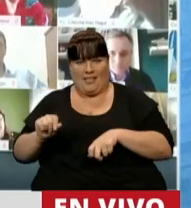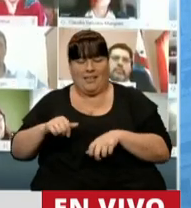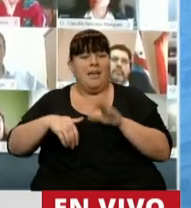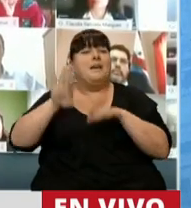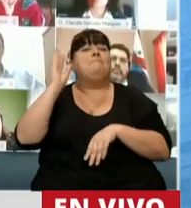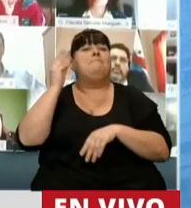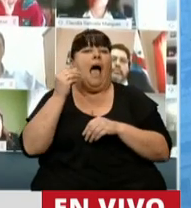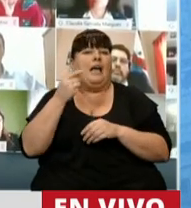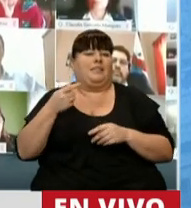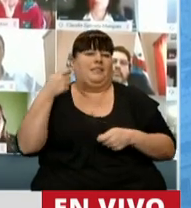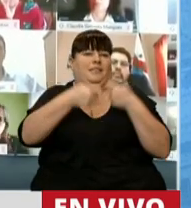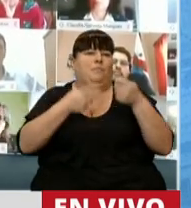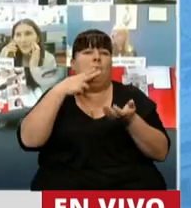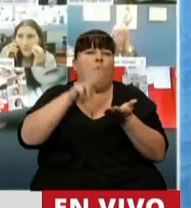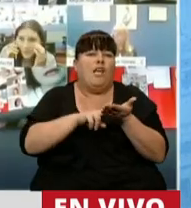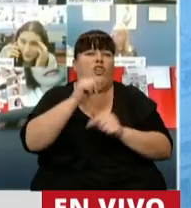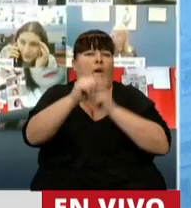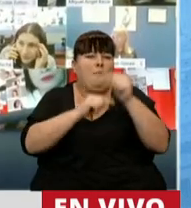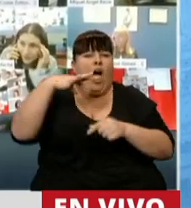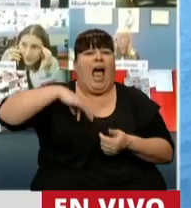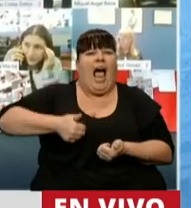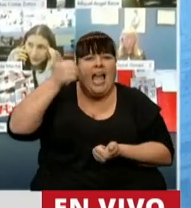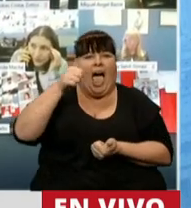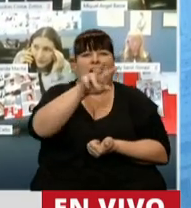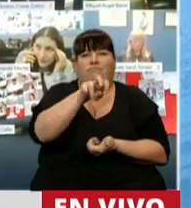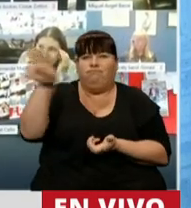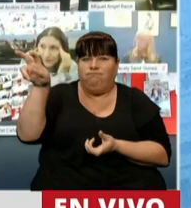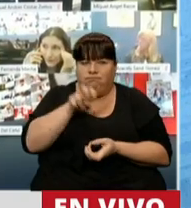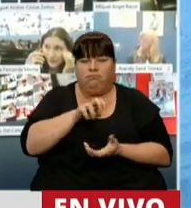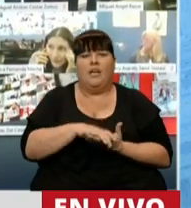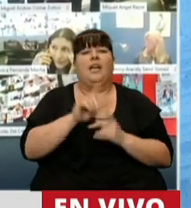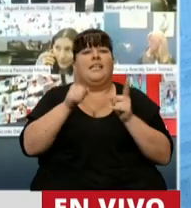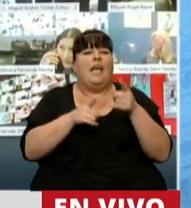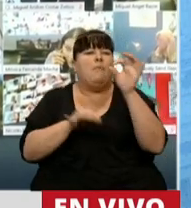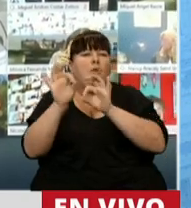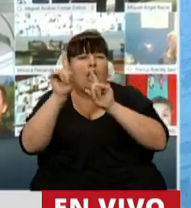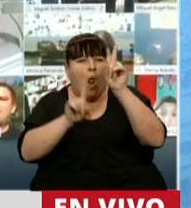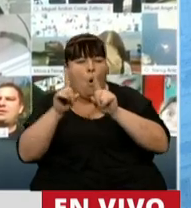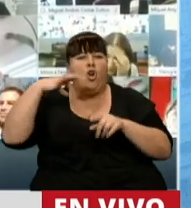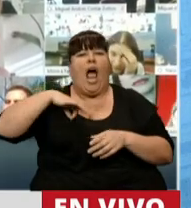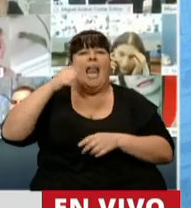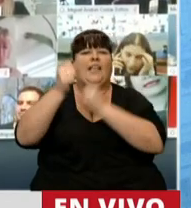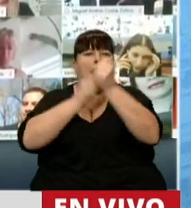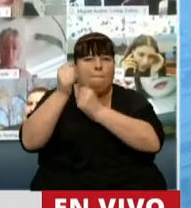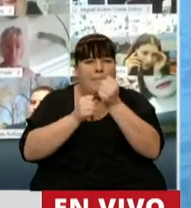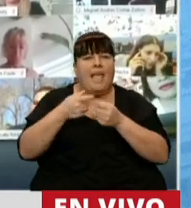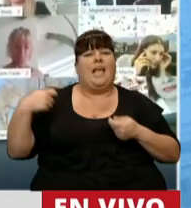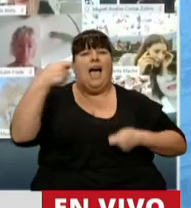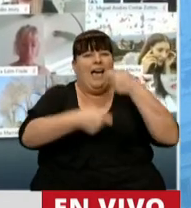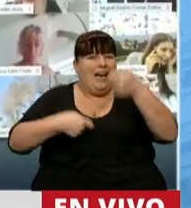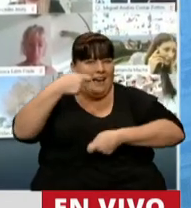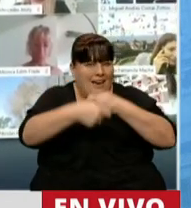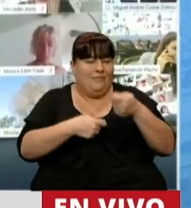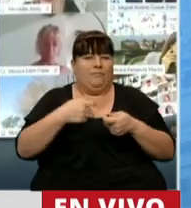mayormente por la menor incidencia de impuestos progresivos, ganancias de bienes personales y proporcionales, ganancias corporativas y aporte de